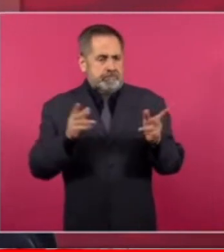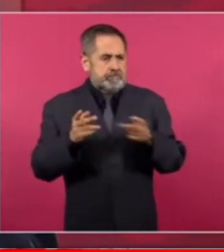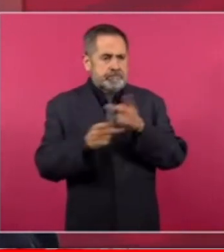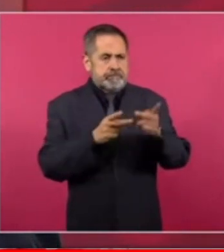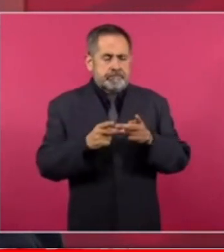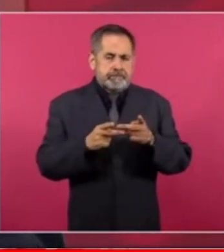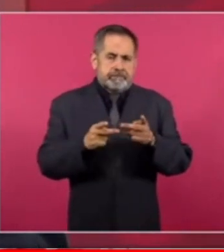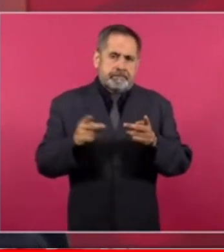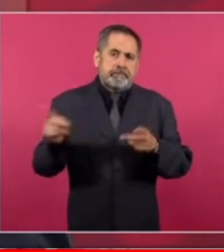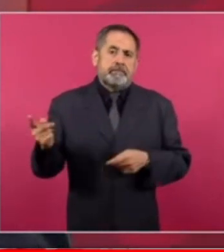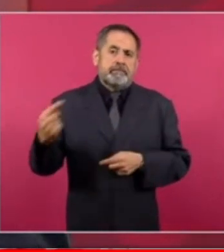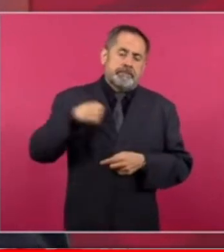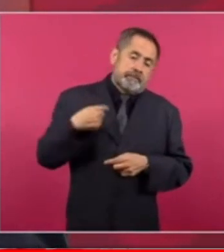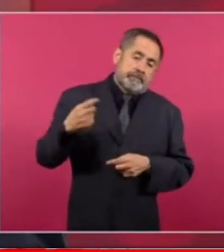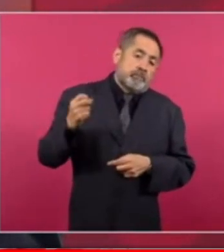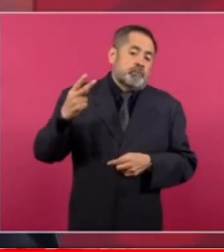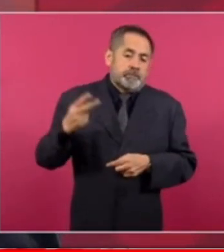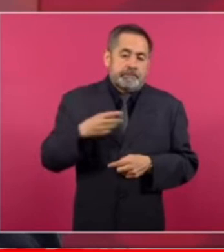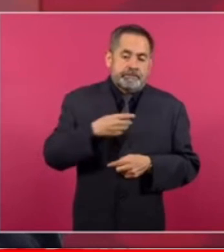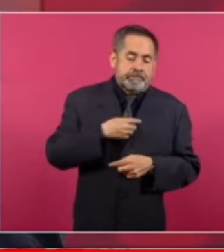independencia objetividad